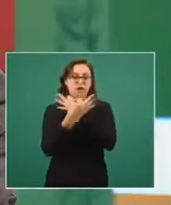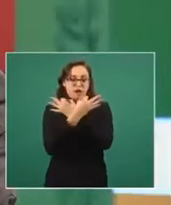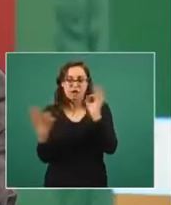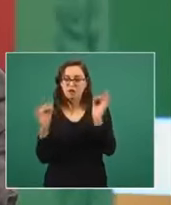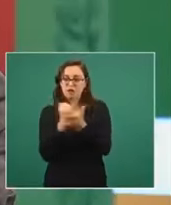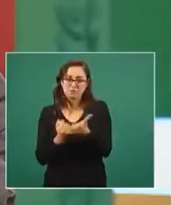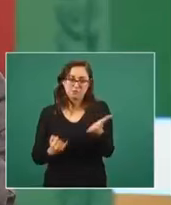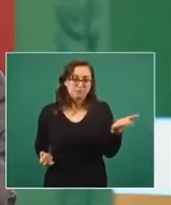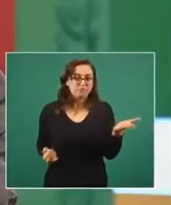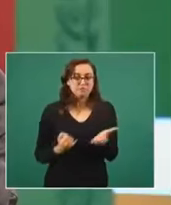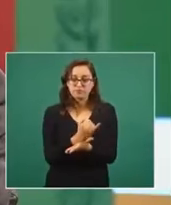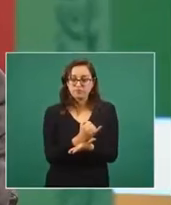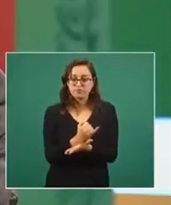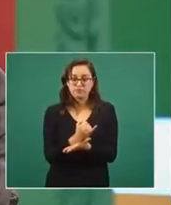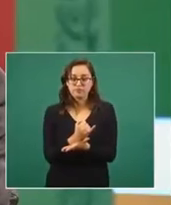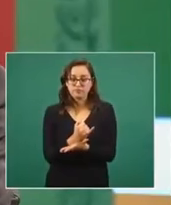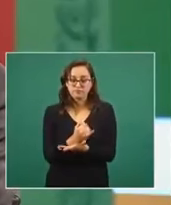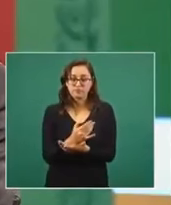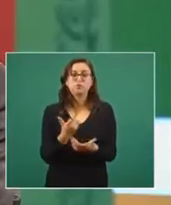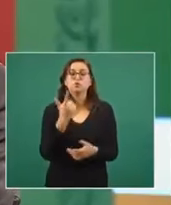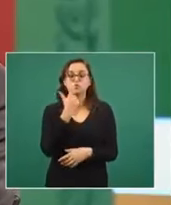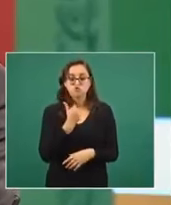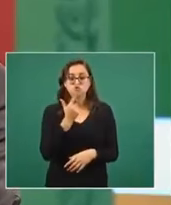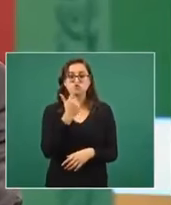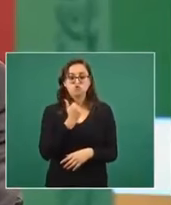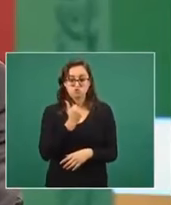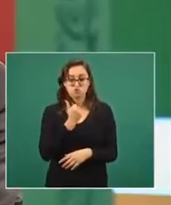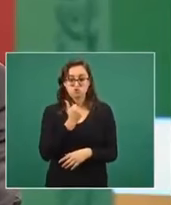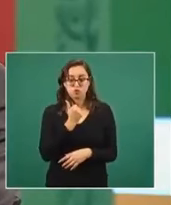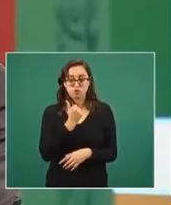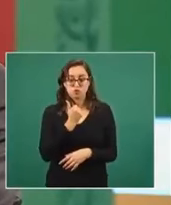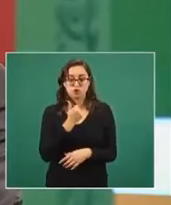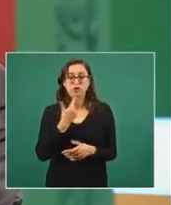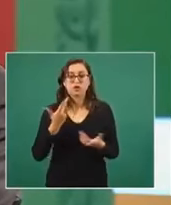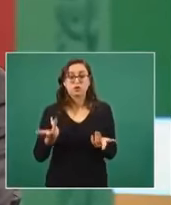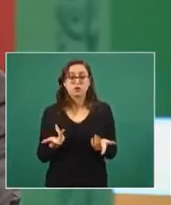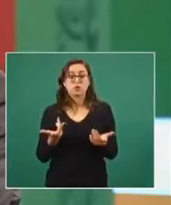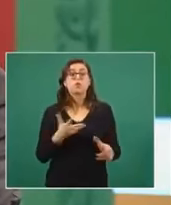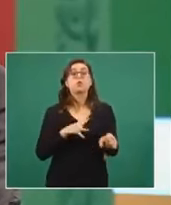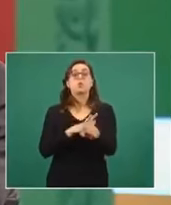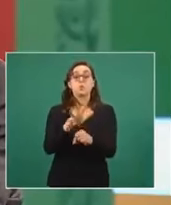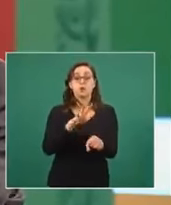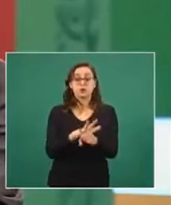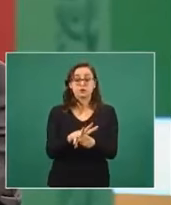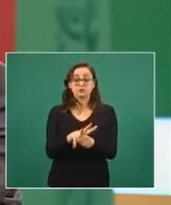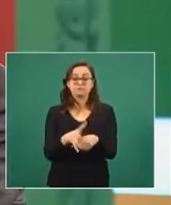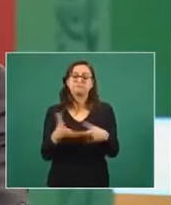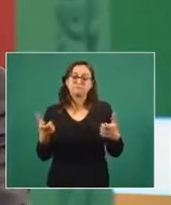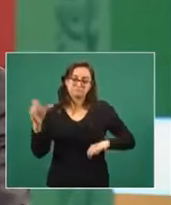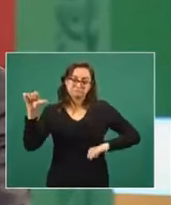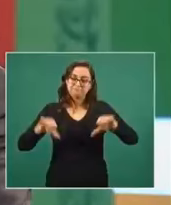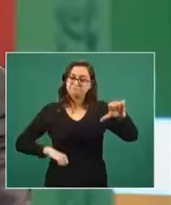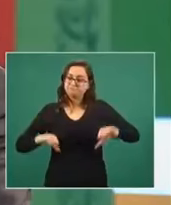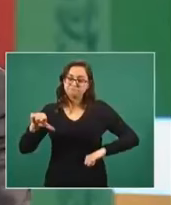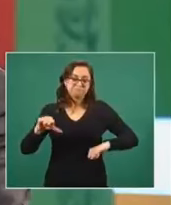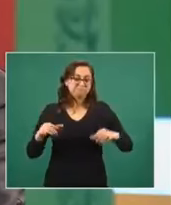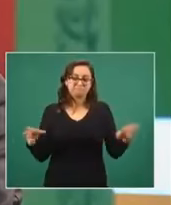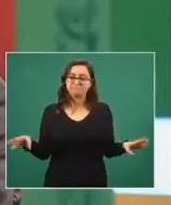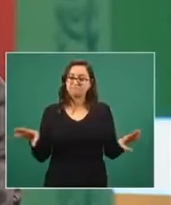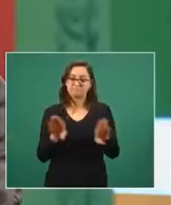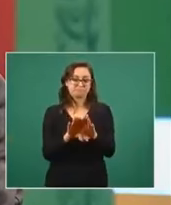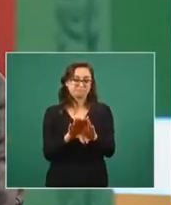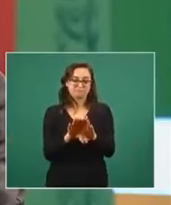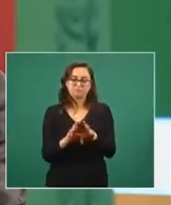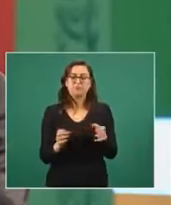como parte del semáforo rojo, se decretó suspensión de ciertas actividades. Vamos a poner un ejemplo, los